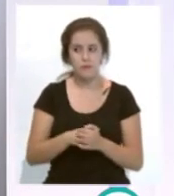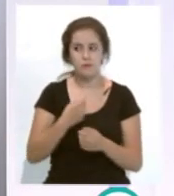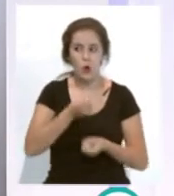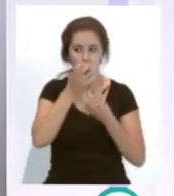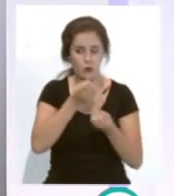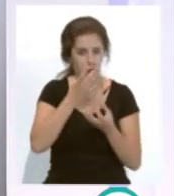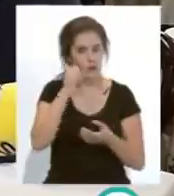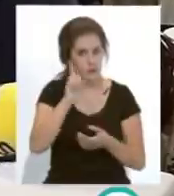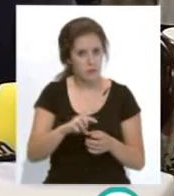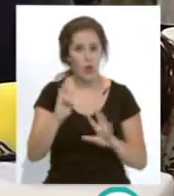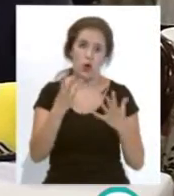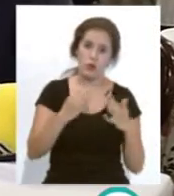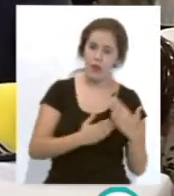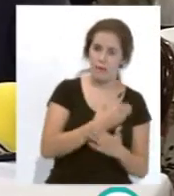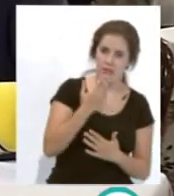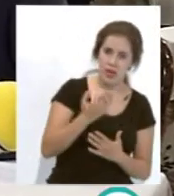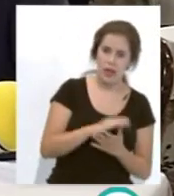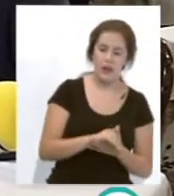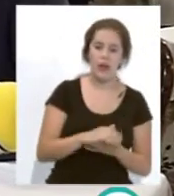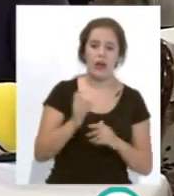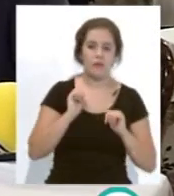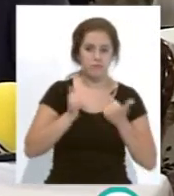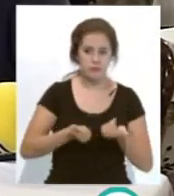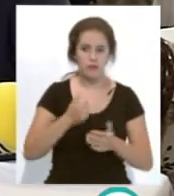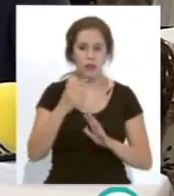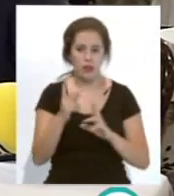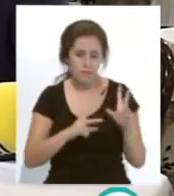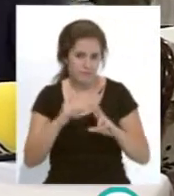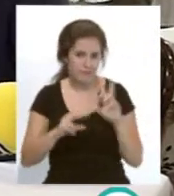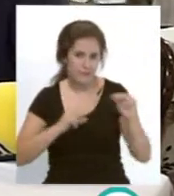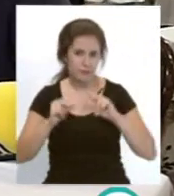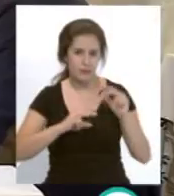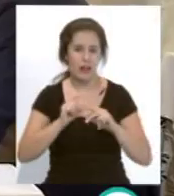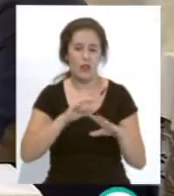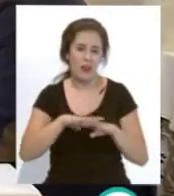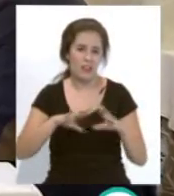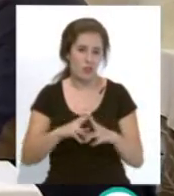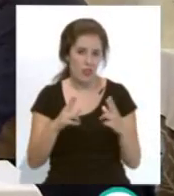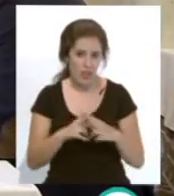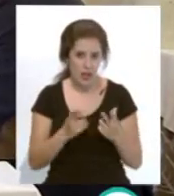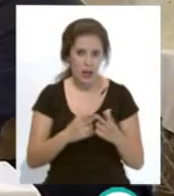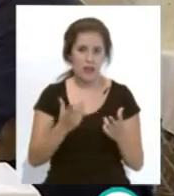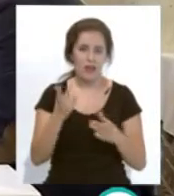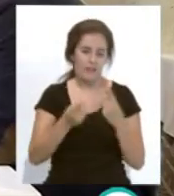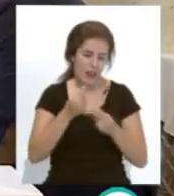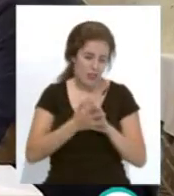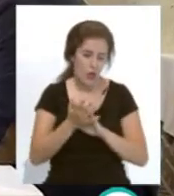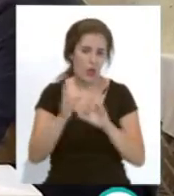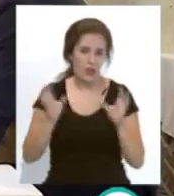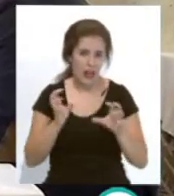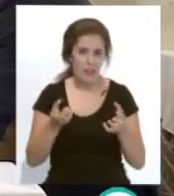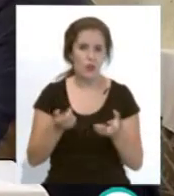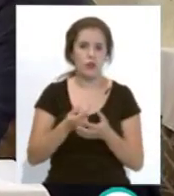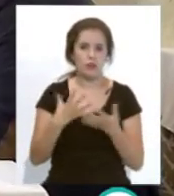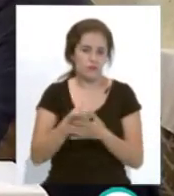contado desde las 8 de la mañana están repicando todas las redes sociales con las noticias de la web de la radio de la radio de la nuestra y de muchas